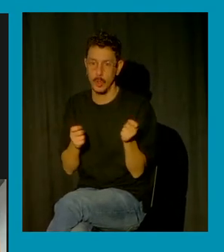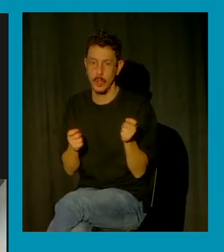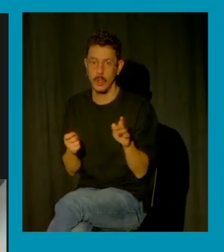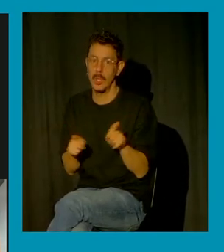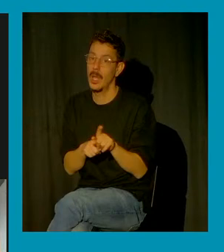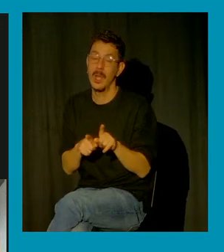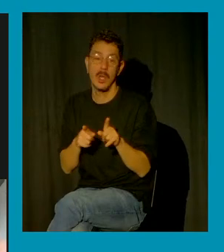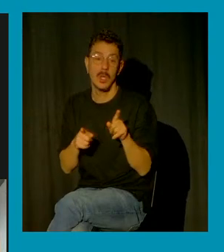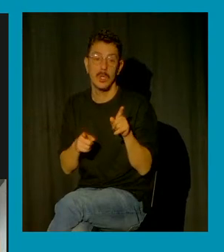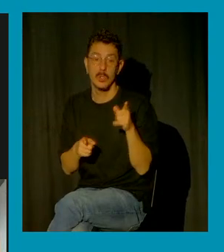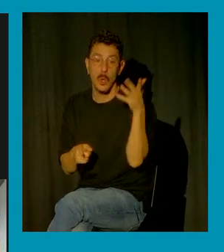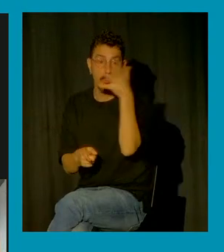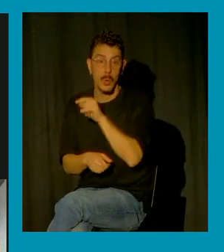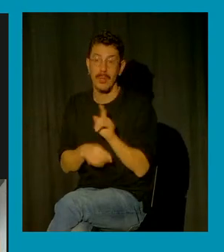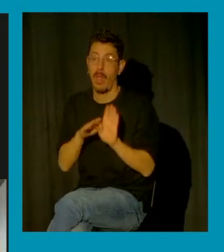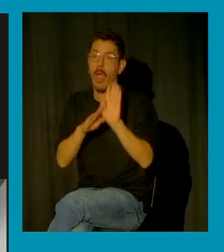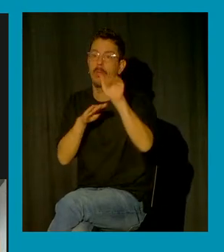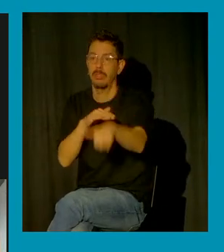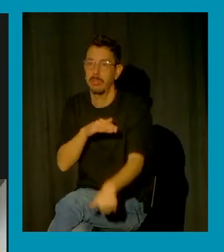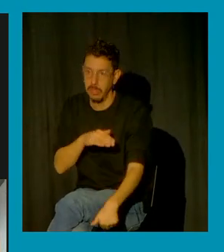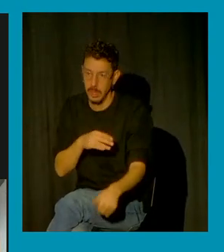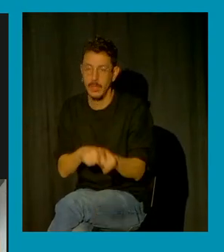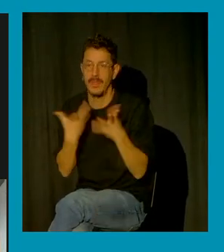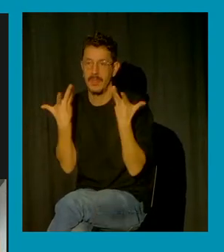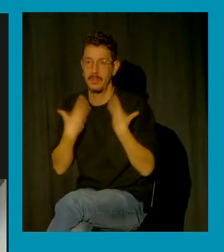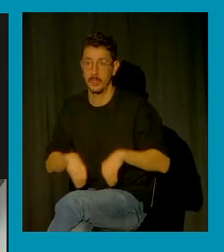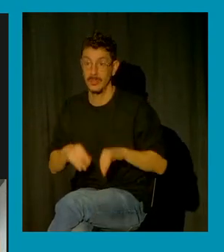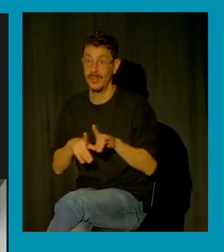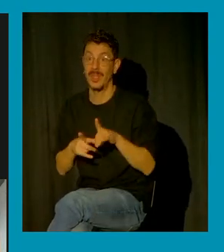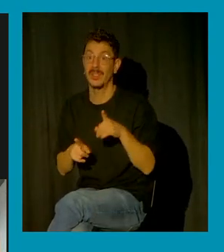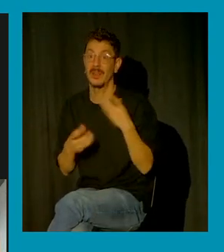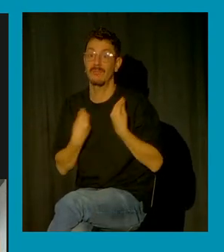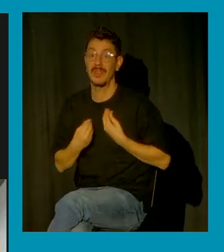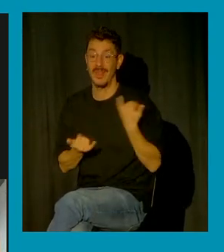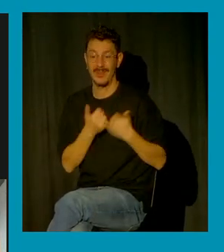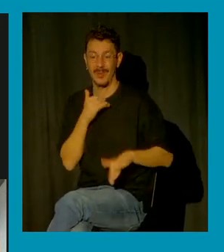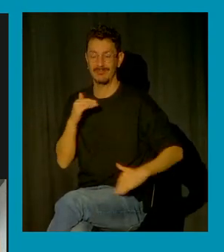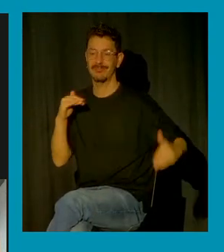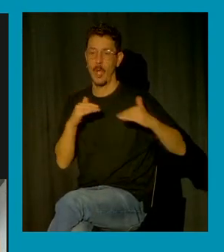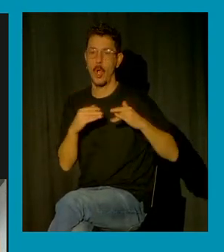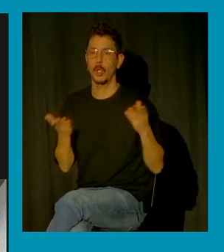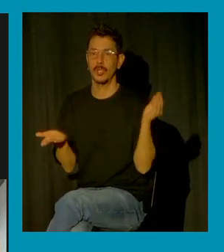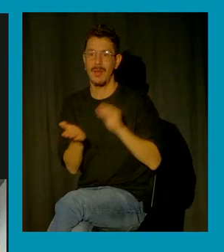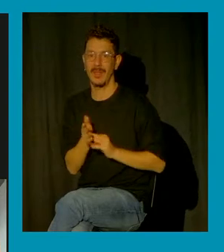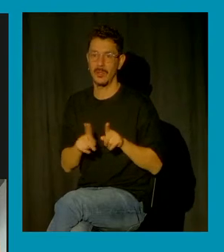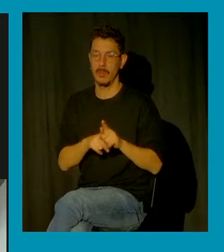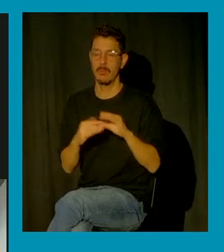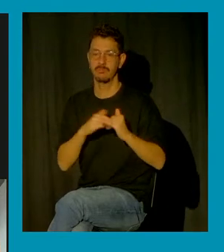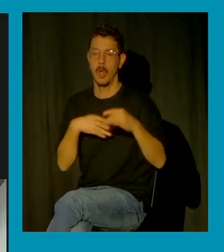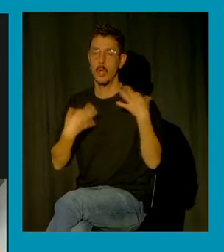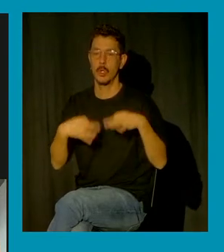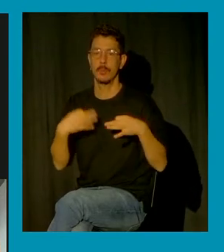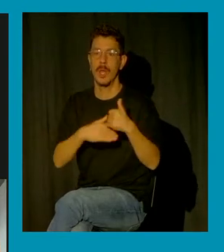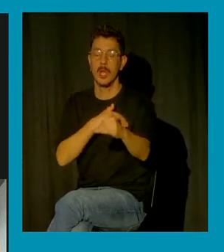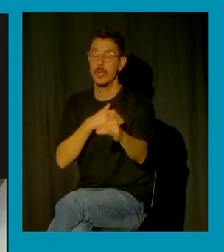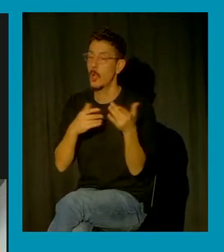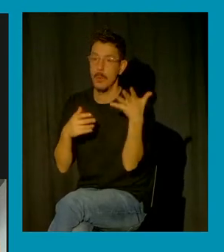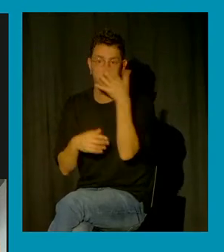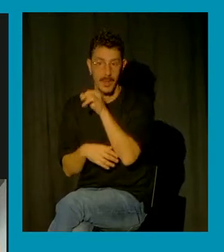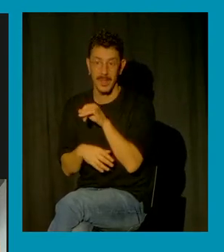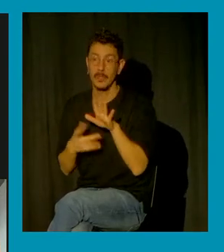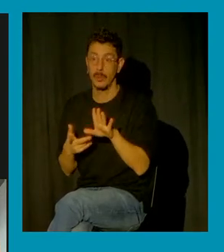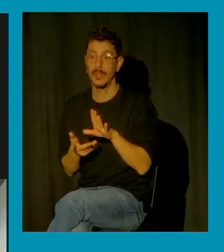depresión continuada y a no poder retomar su vida los centros de crisis atendidos por personas especializadas contribuyen a la